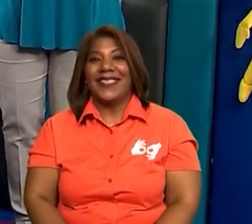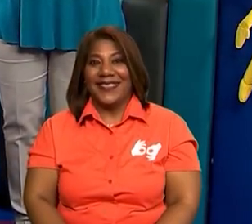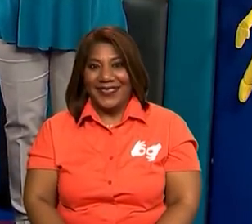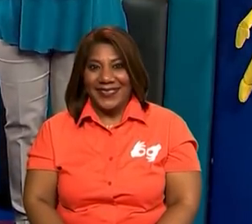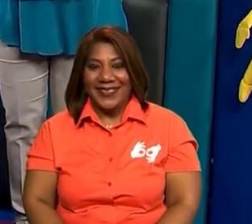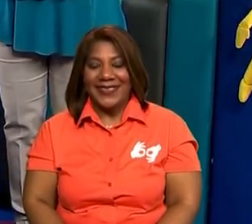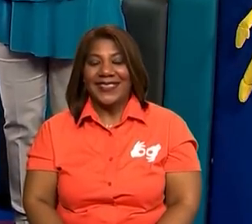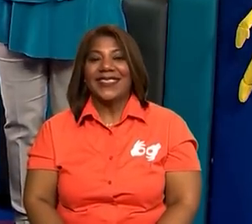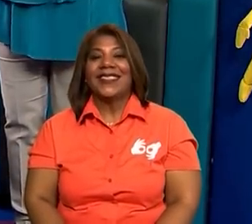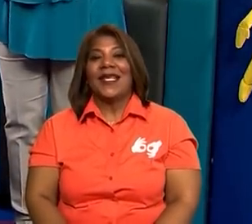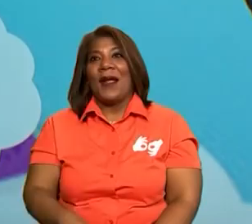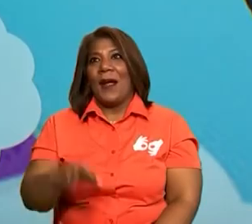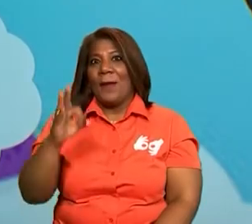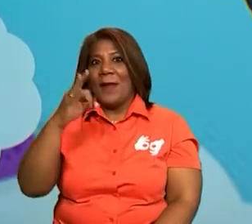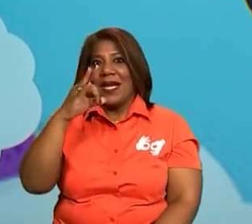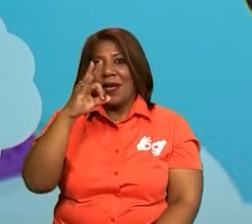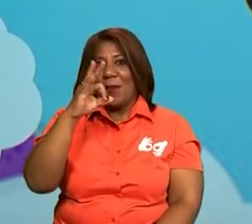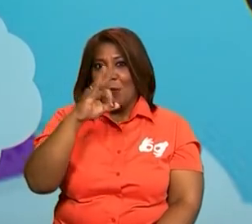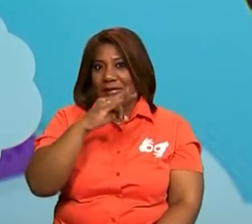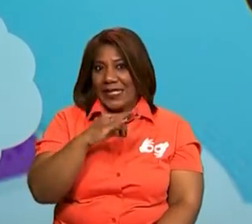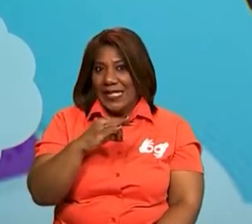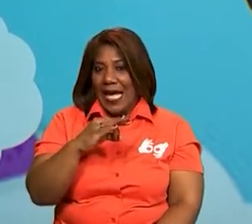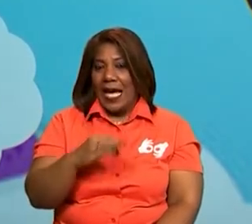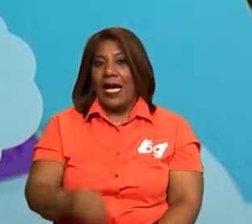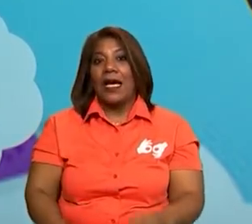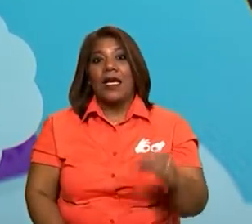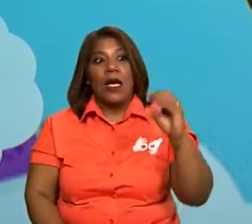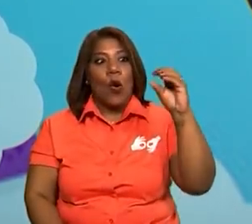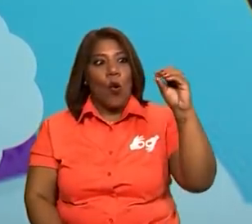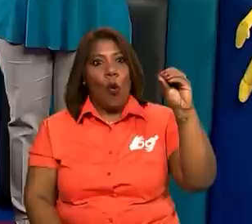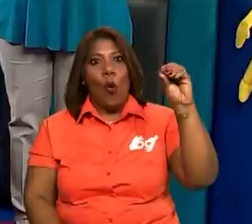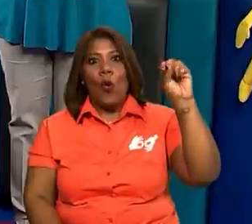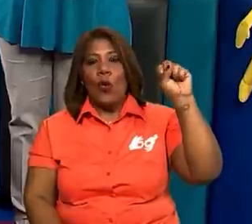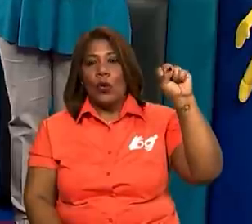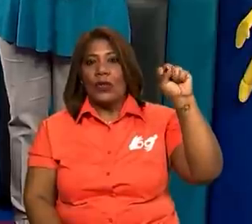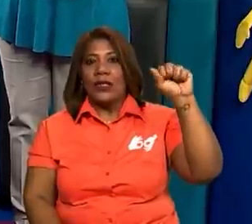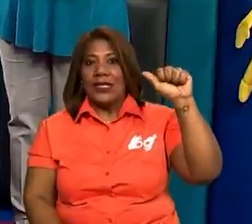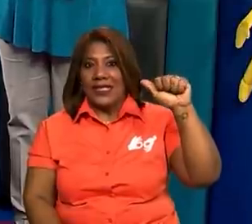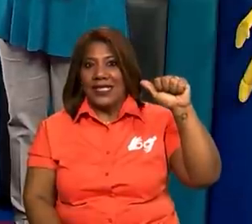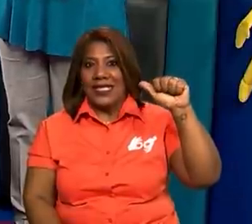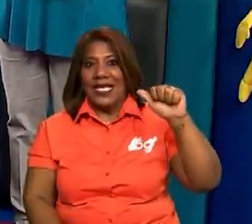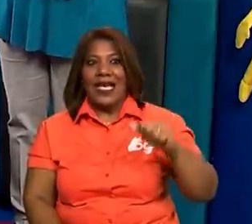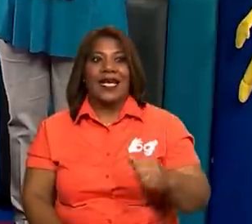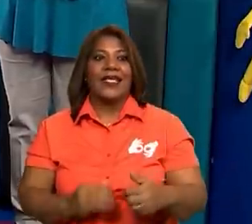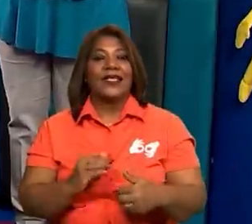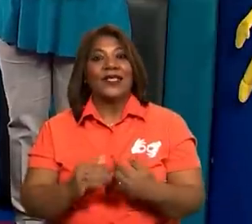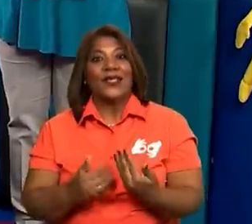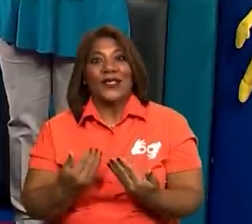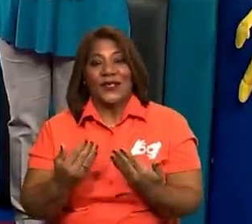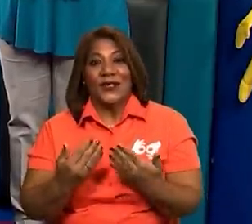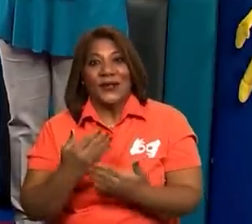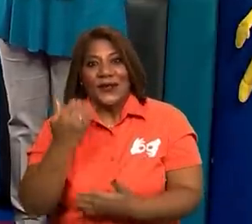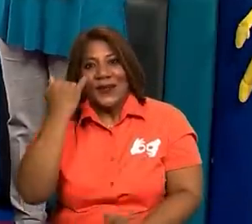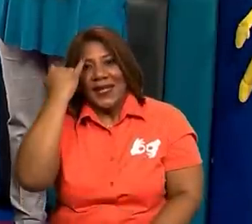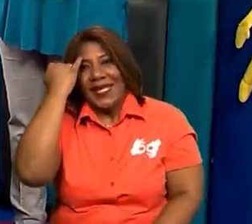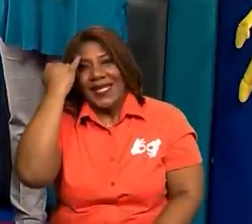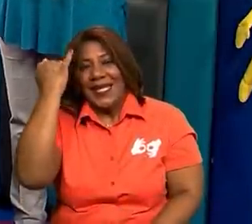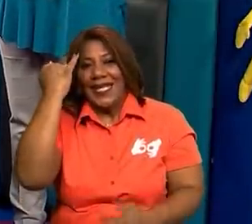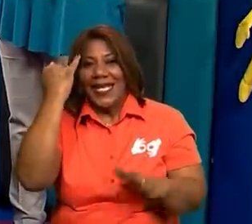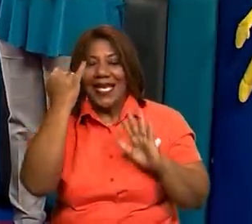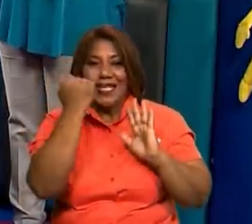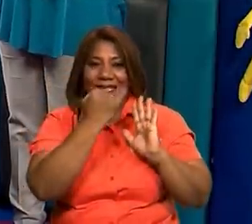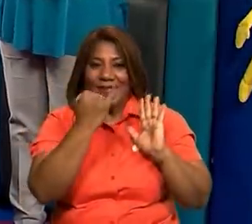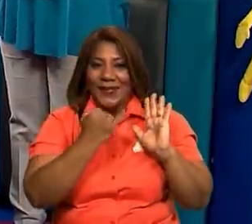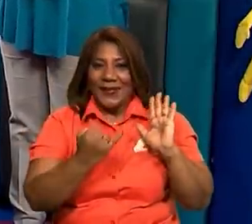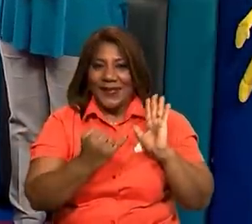adivinar y buscar, ¿verdad? Bien, bien, bien, esto, creativos, con dibujos, con imágenes